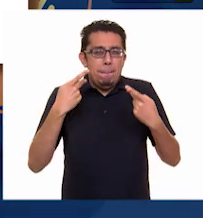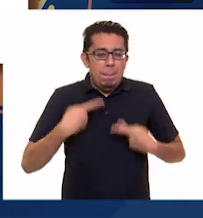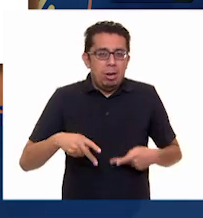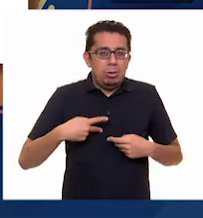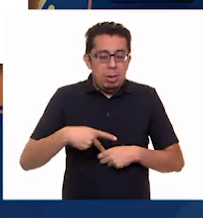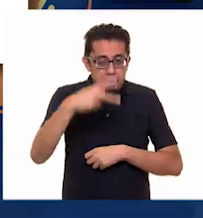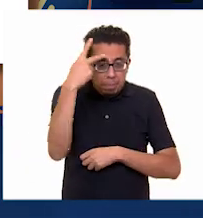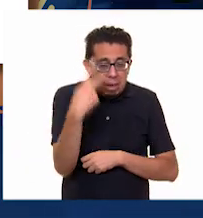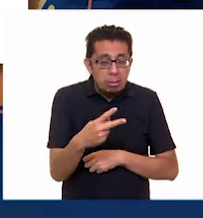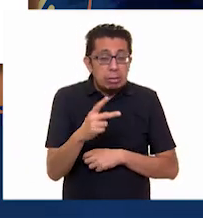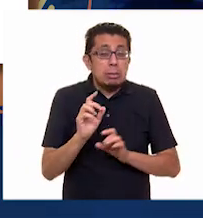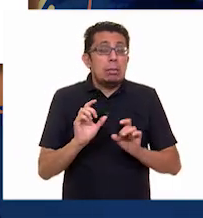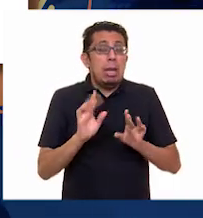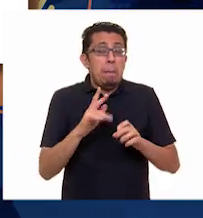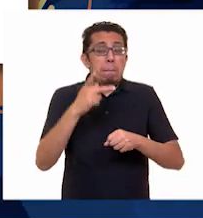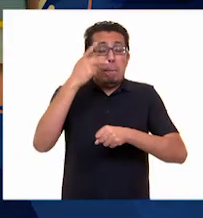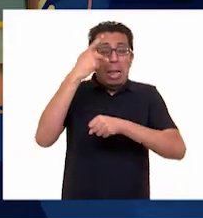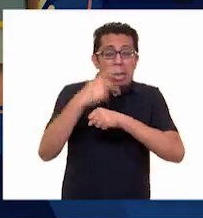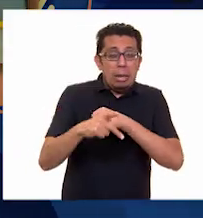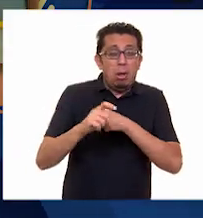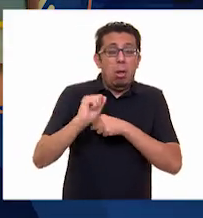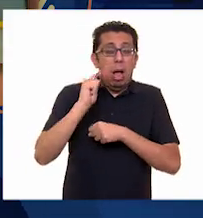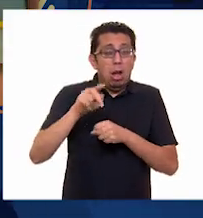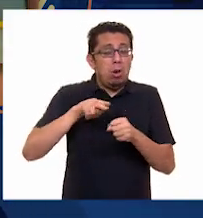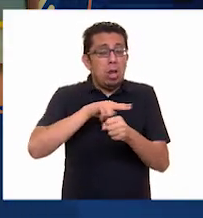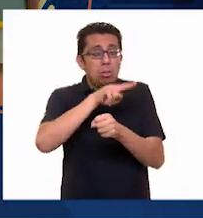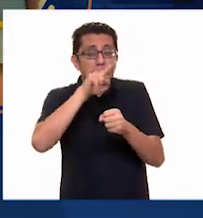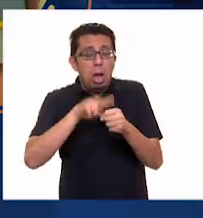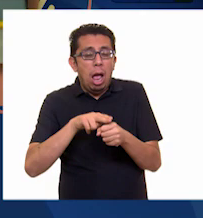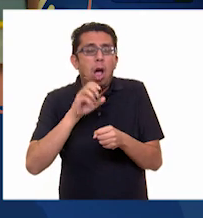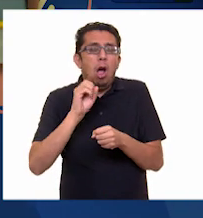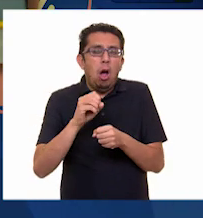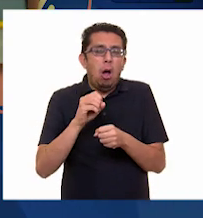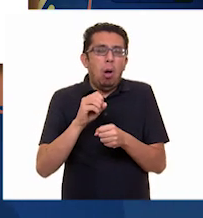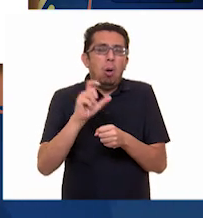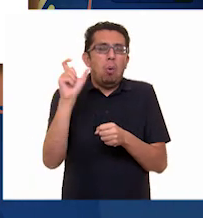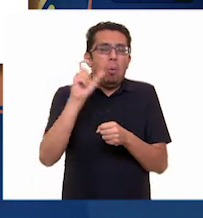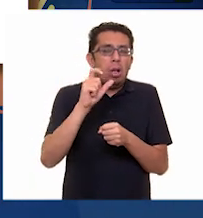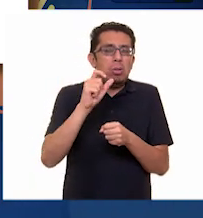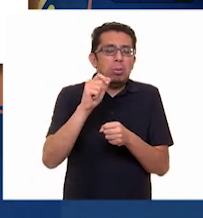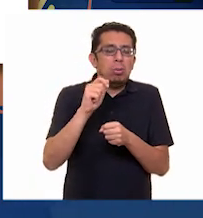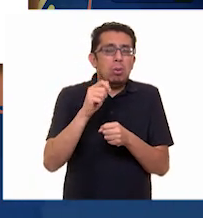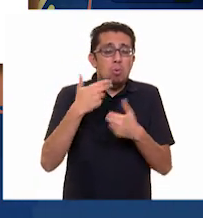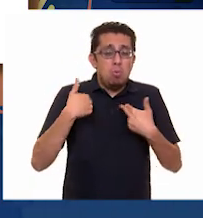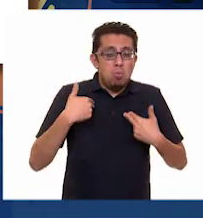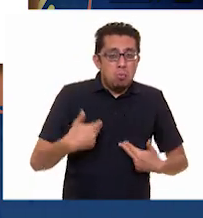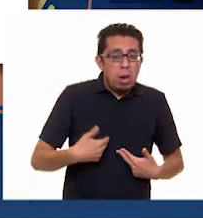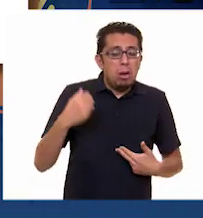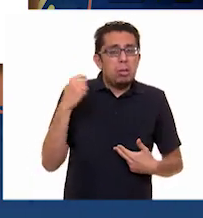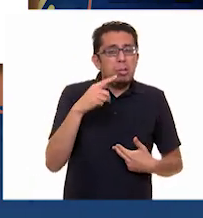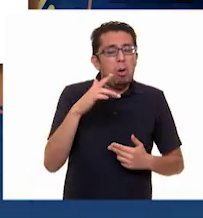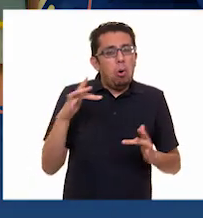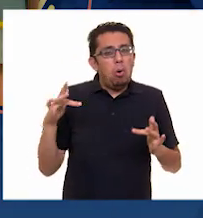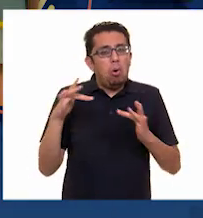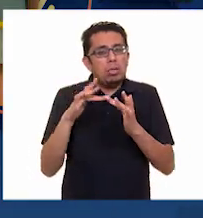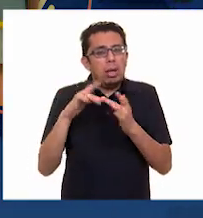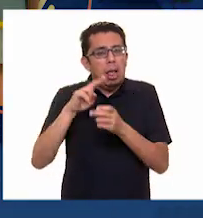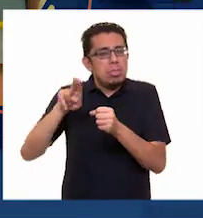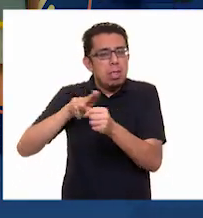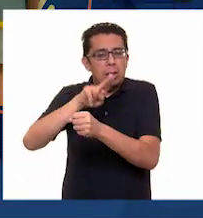o amenazas de fenómenos naturales o los provocados por la interacción entre el ser humano y la naturaleza.